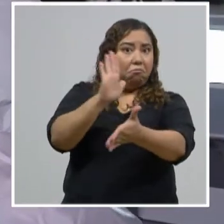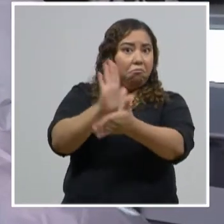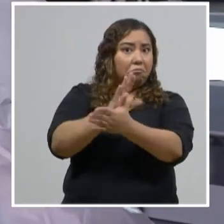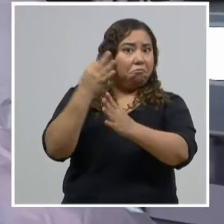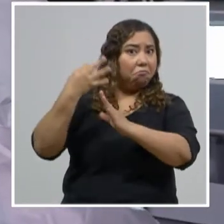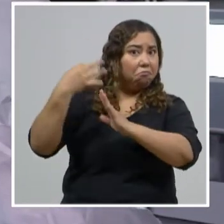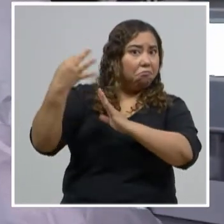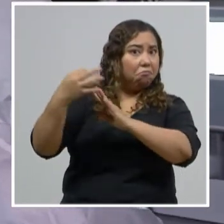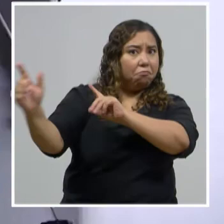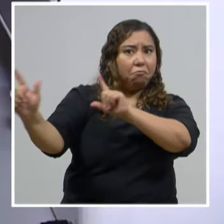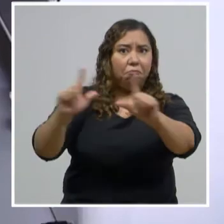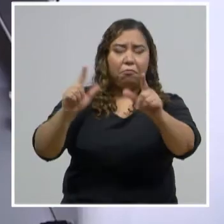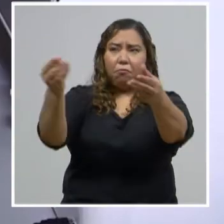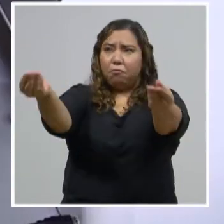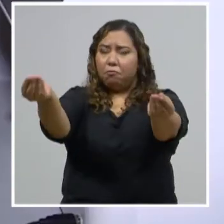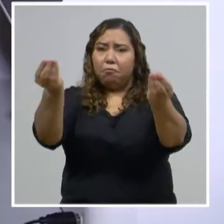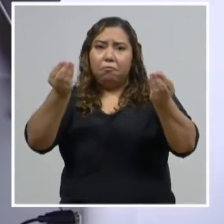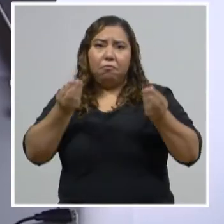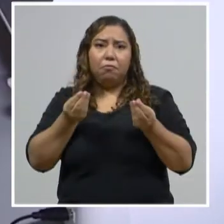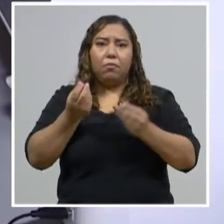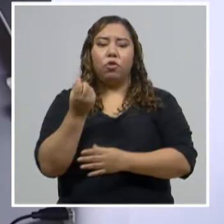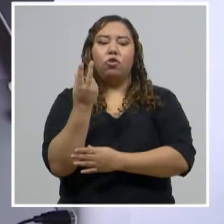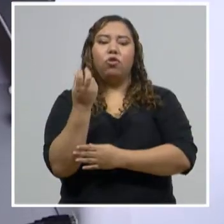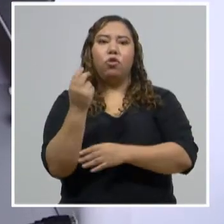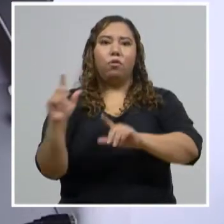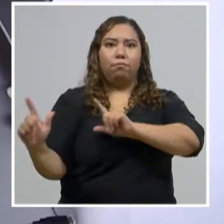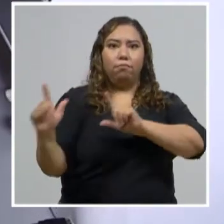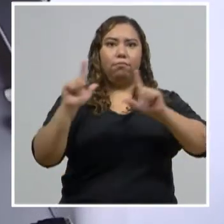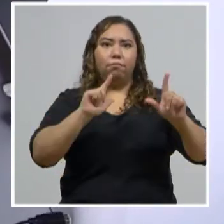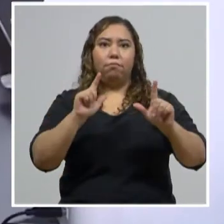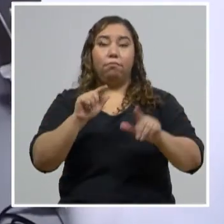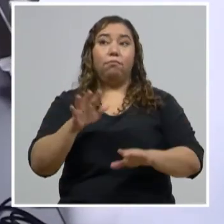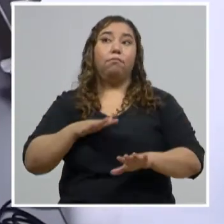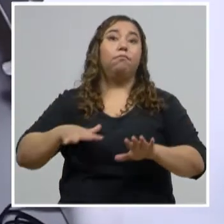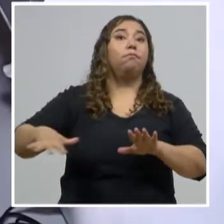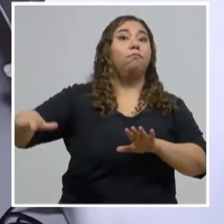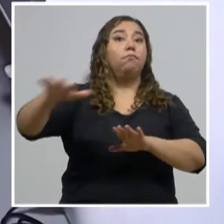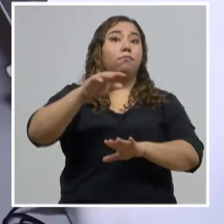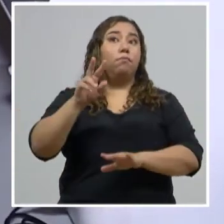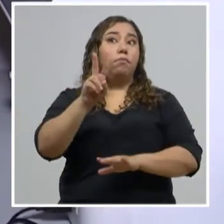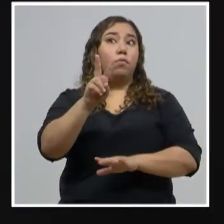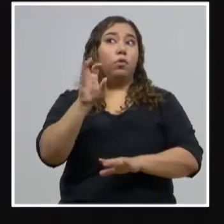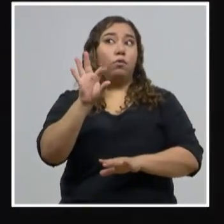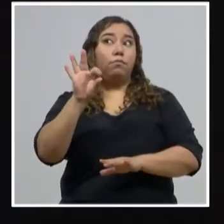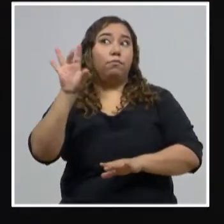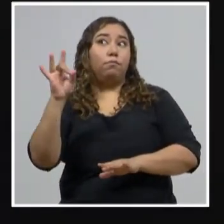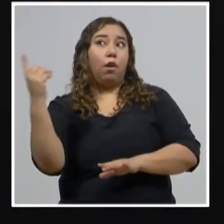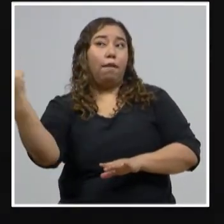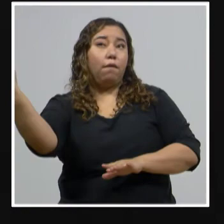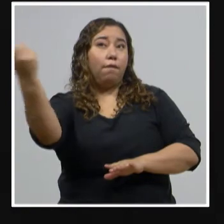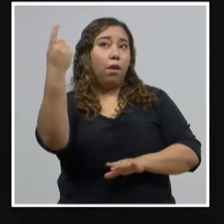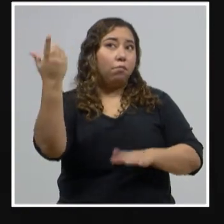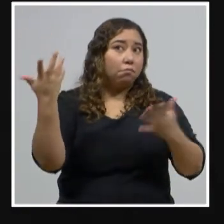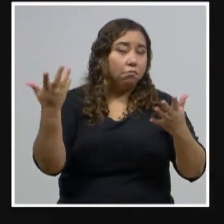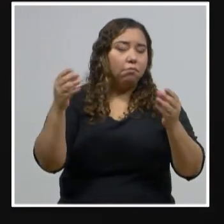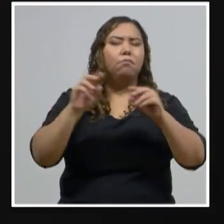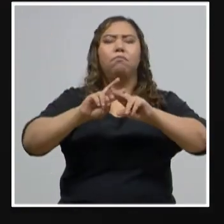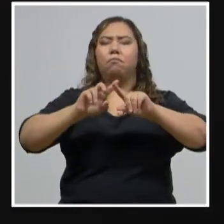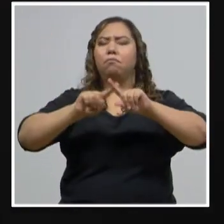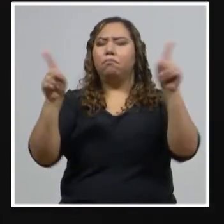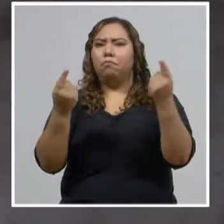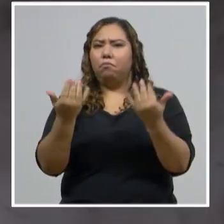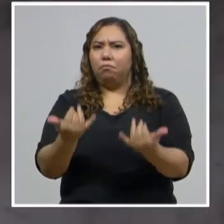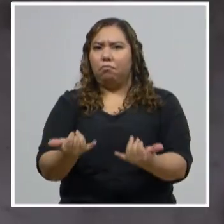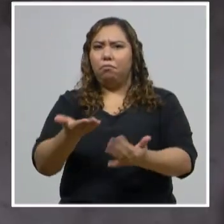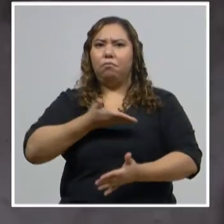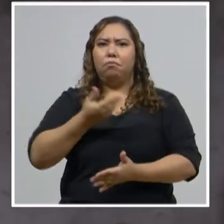298 que ya se preparan para echar a andar en sus municipios, brigadas, centros de traje, y todas las atenciones necesarias